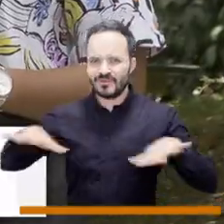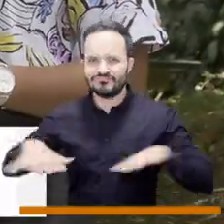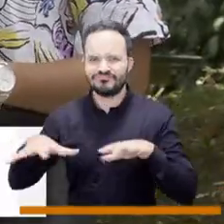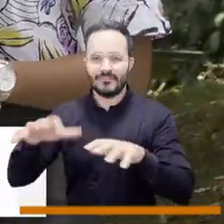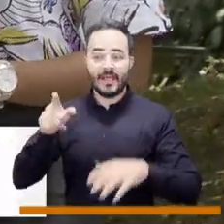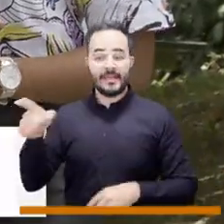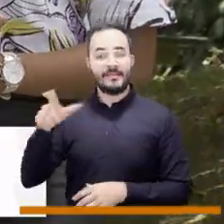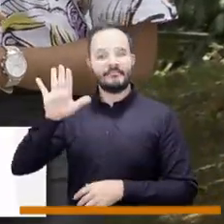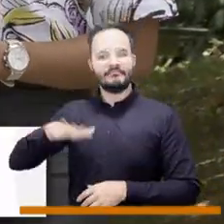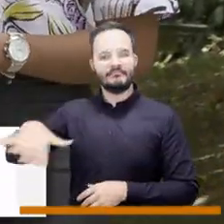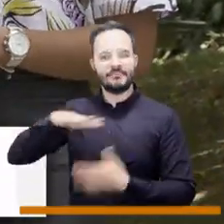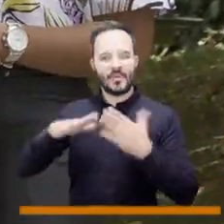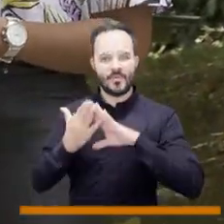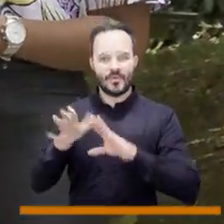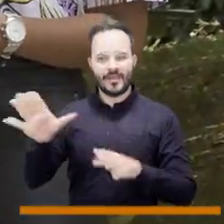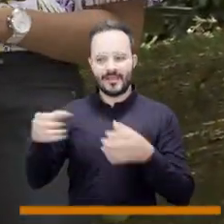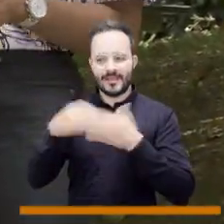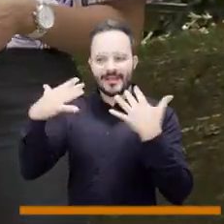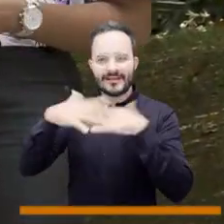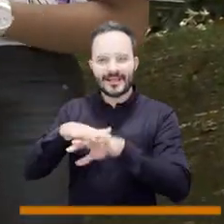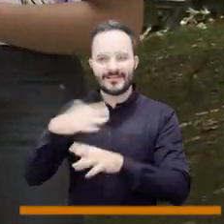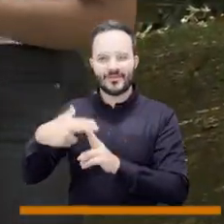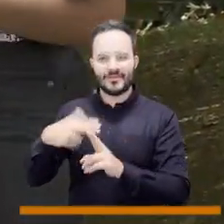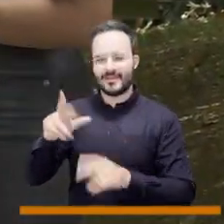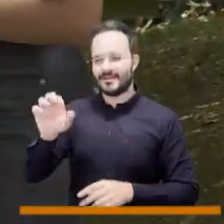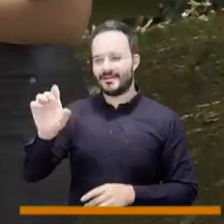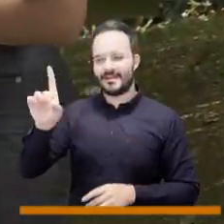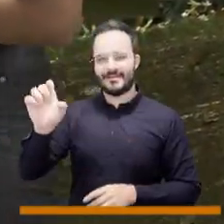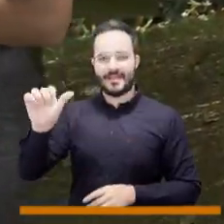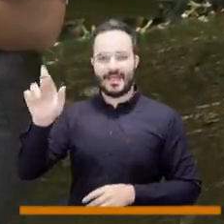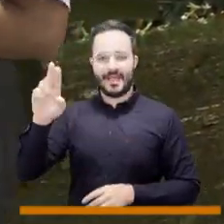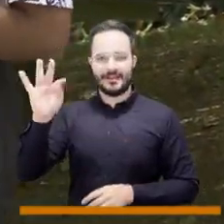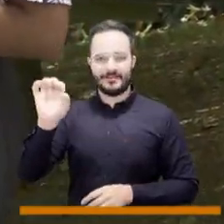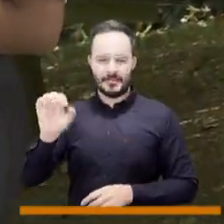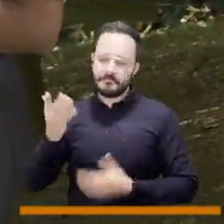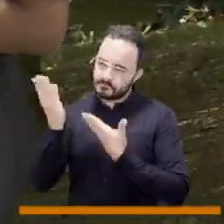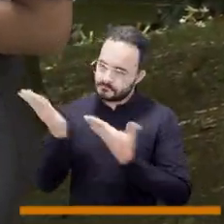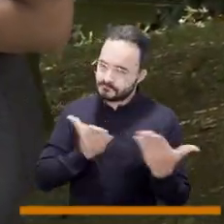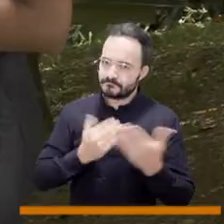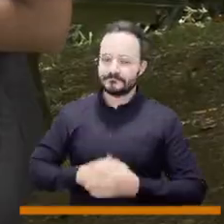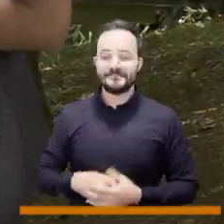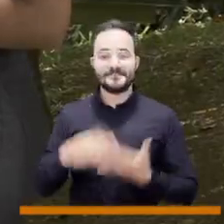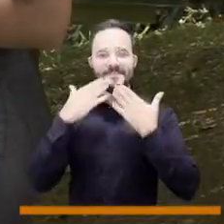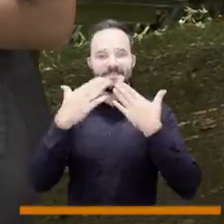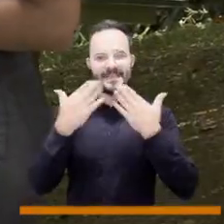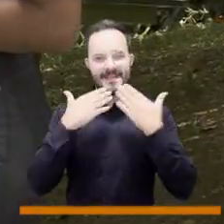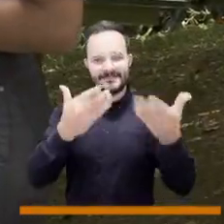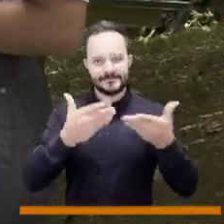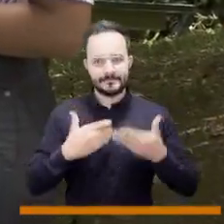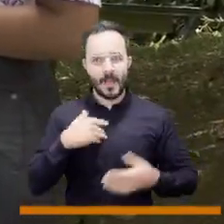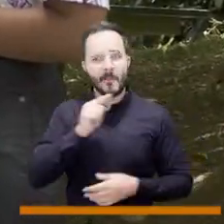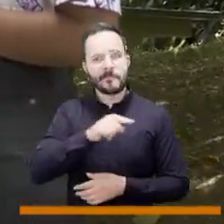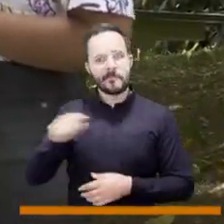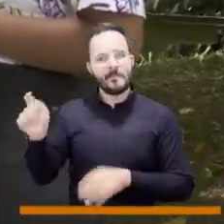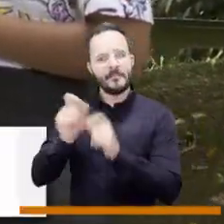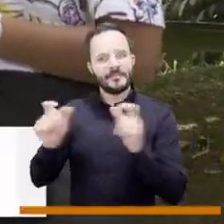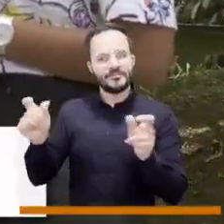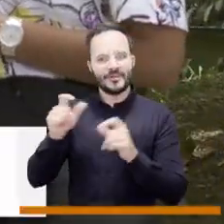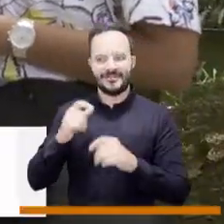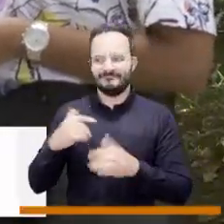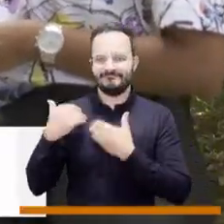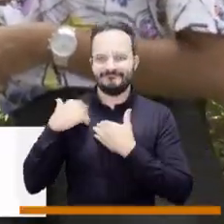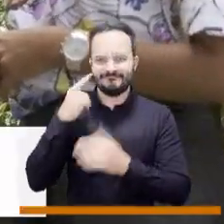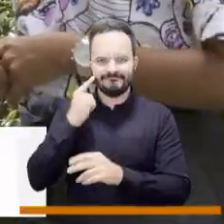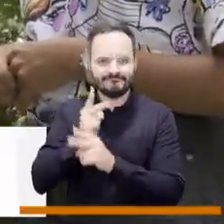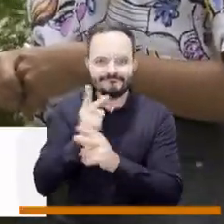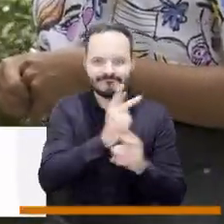y además creadora de la red Cuidarte aquí en la comuna, bienvenida doña Marta Gracias Fernanda, bueno los cuidadores